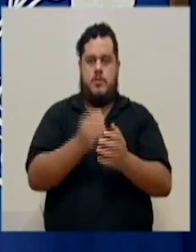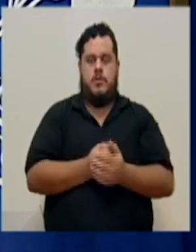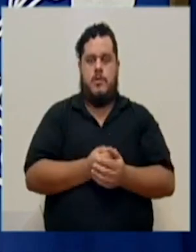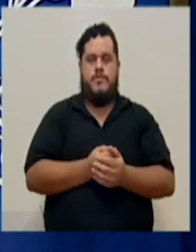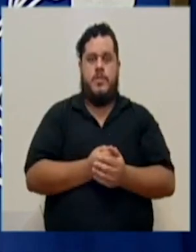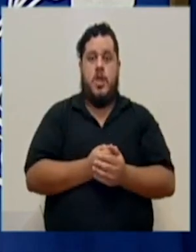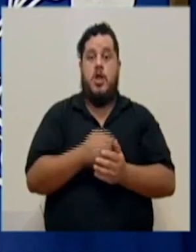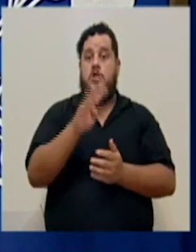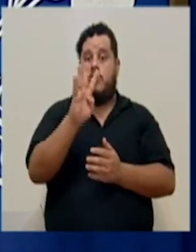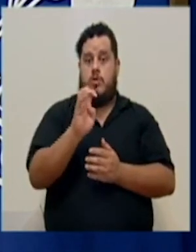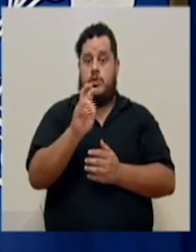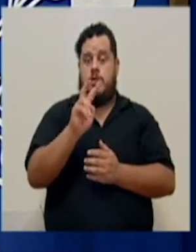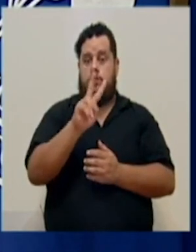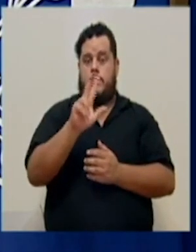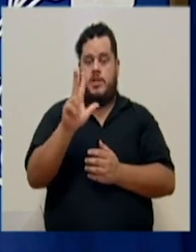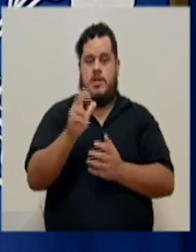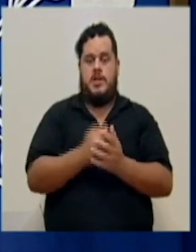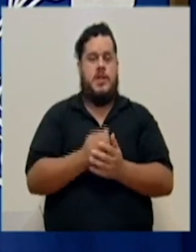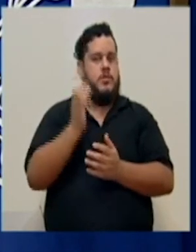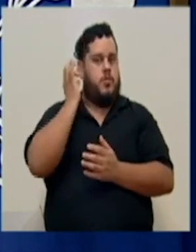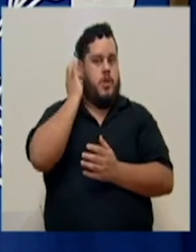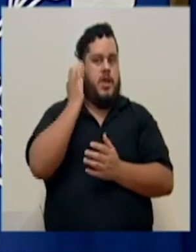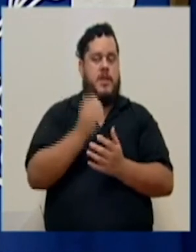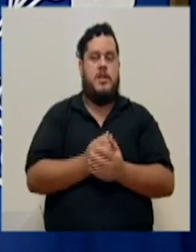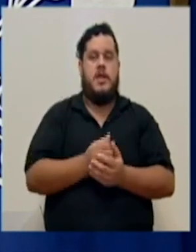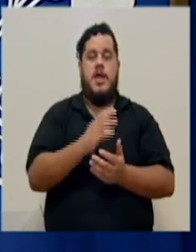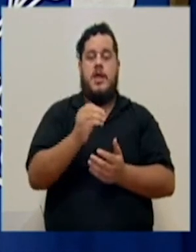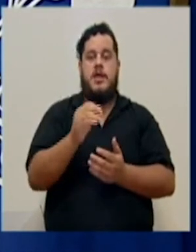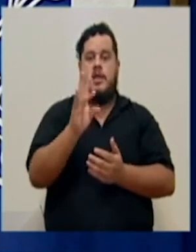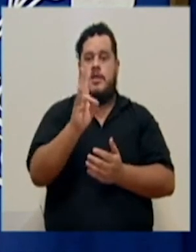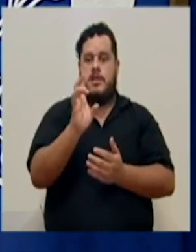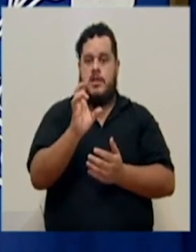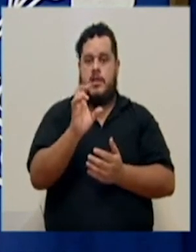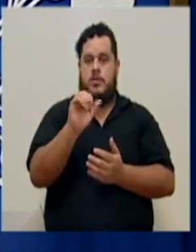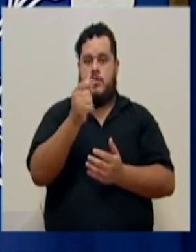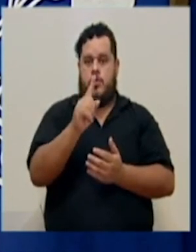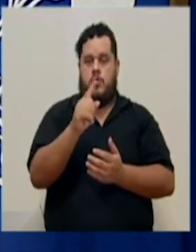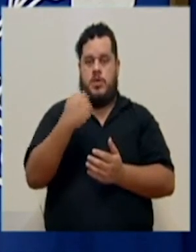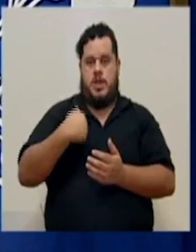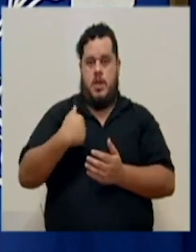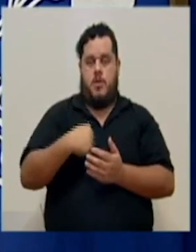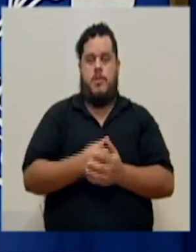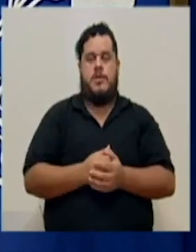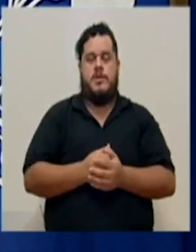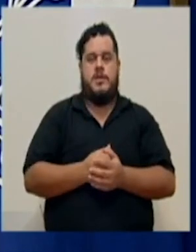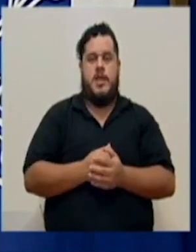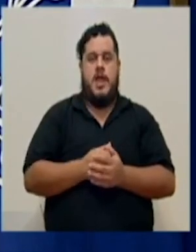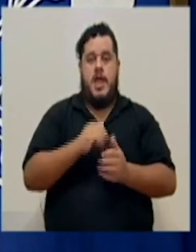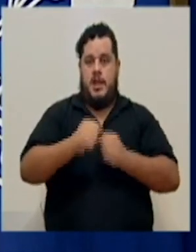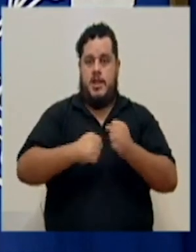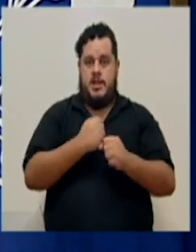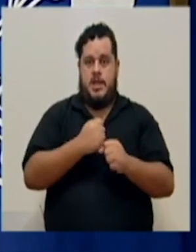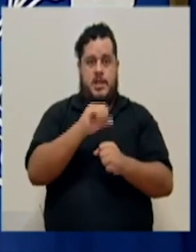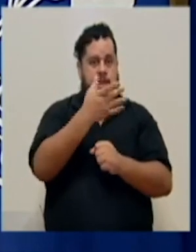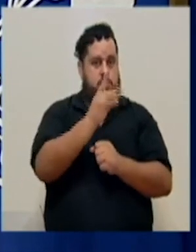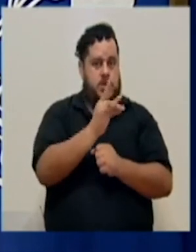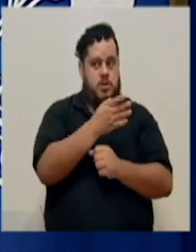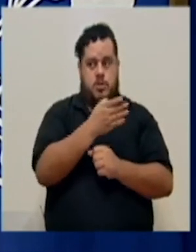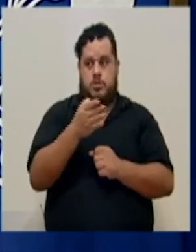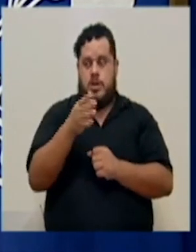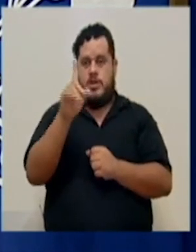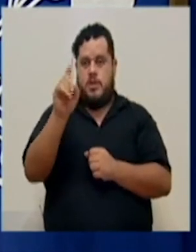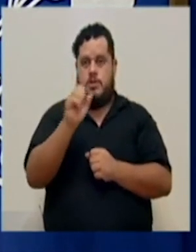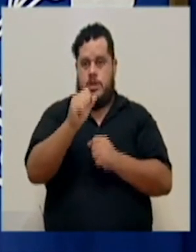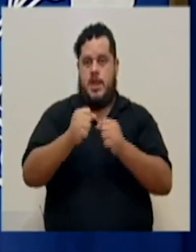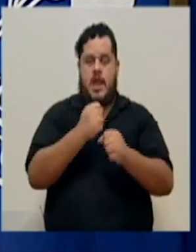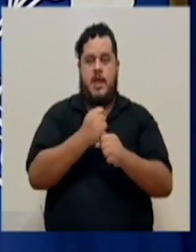Son 423 mujeres y 711 hombres. El rango de edad va desde los 18 hasta los